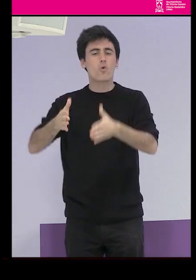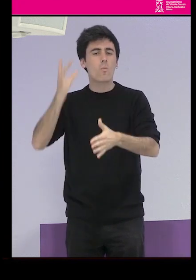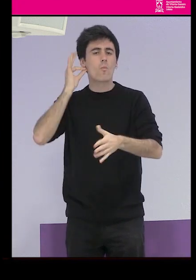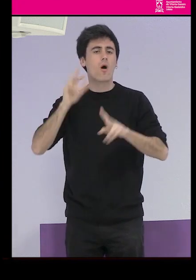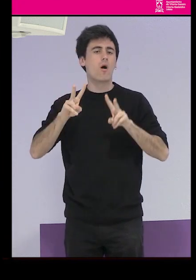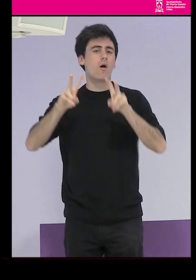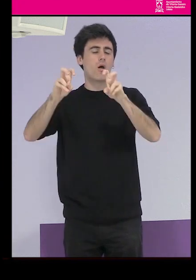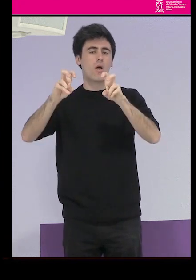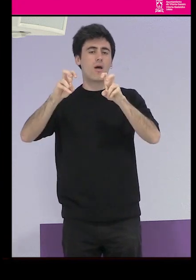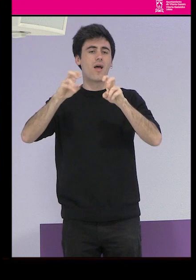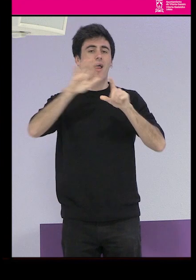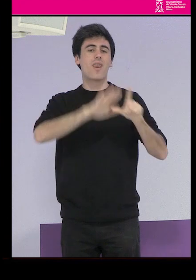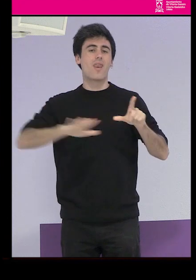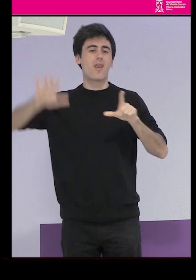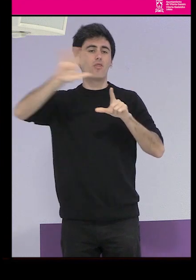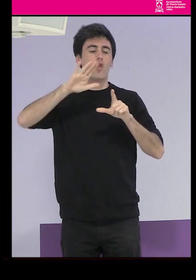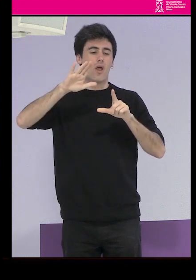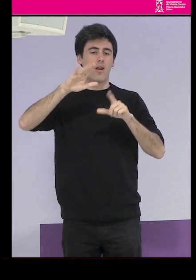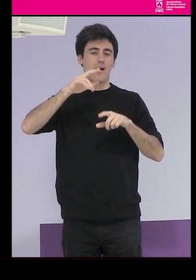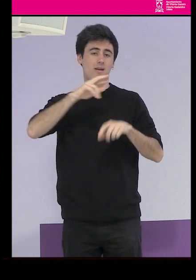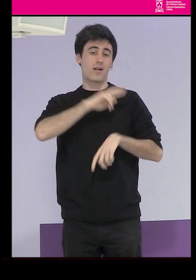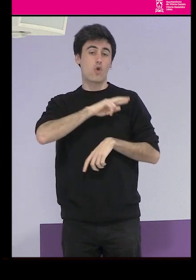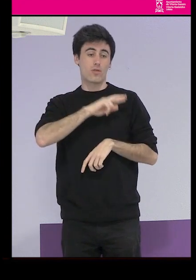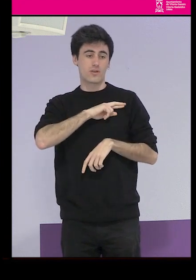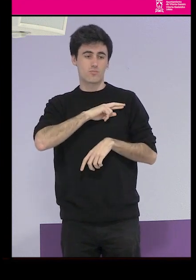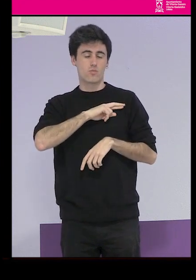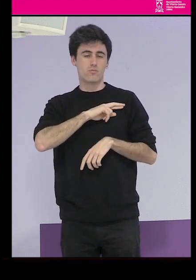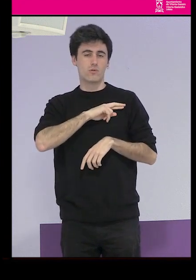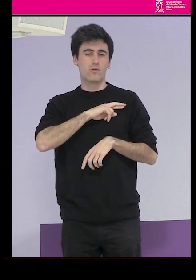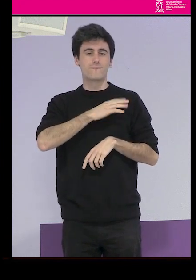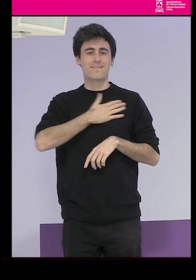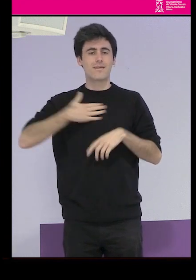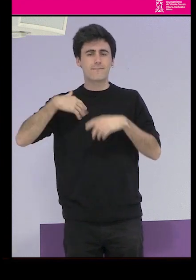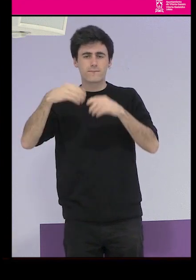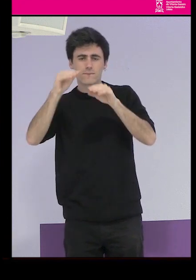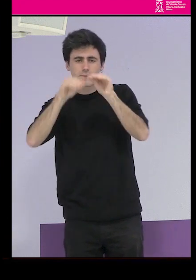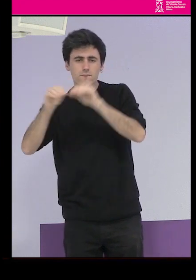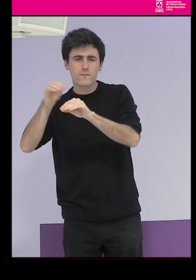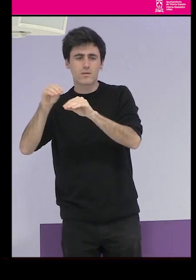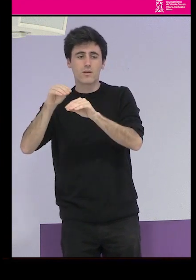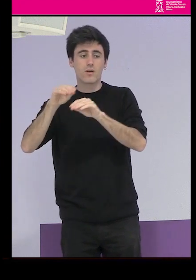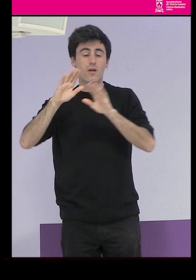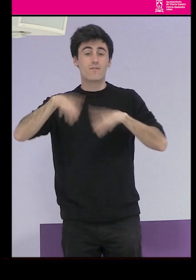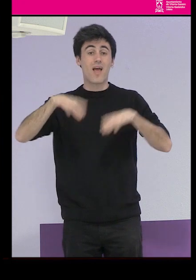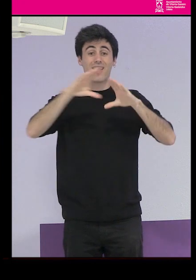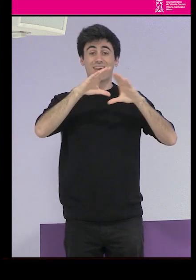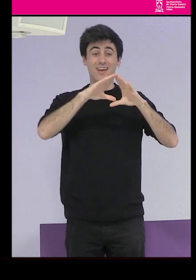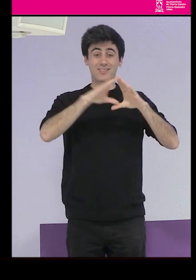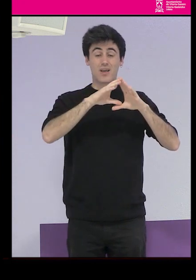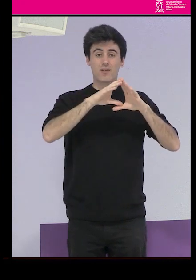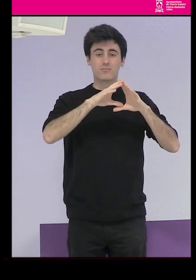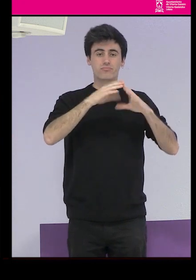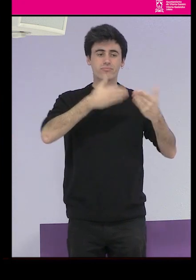nacionalcatolicismo quería modelar, con la Iglesia como gran colaboradora y con la